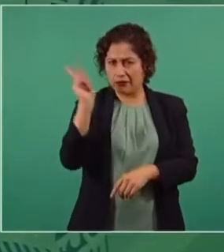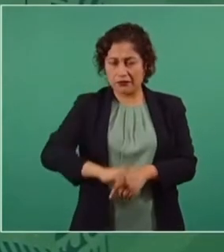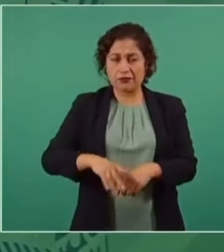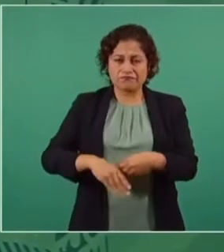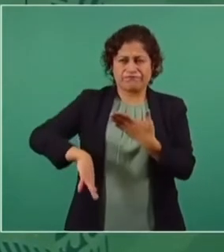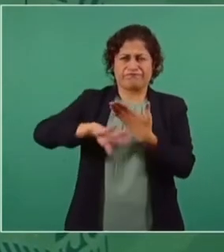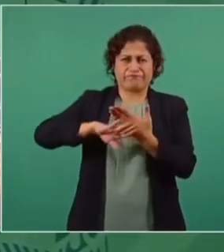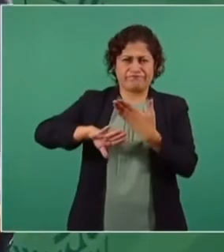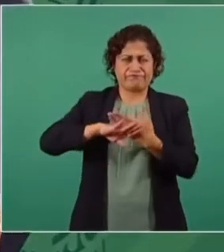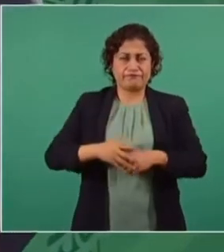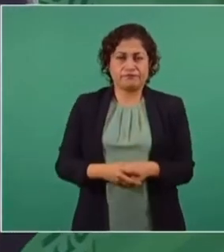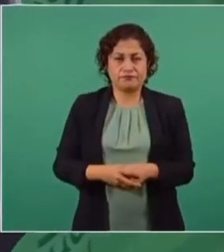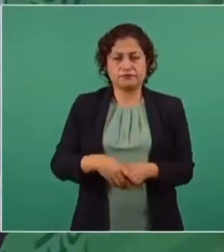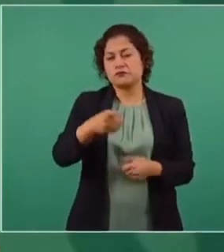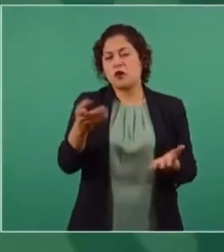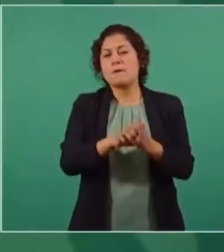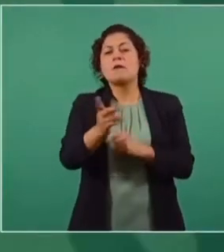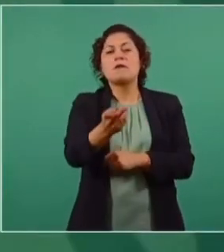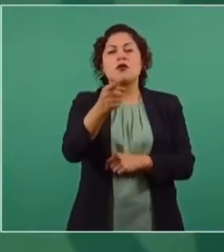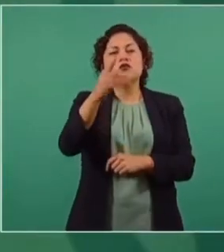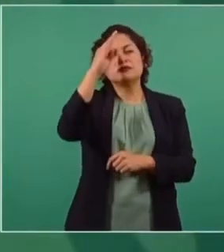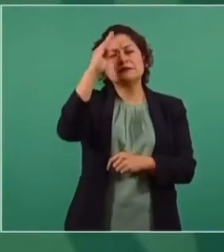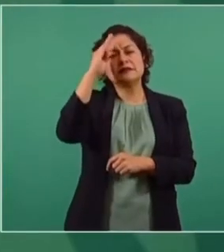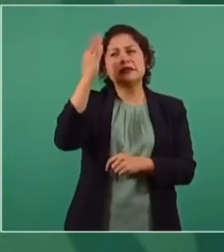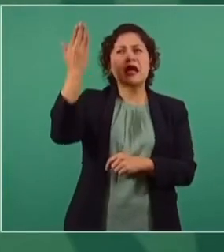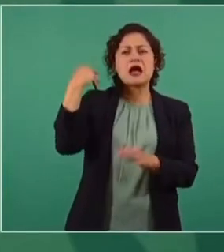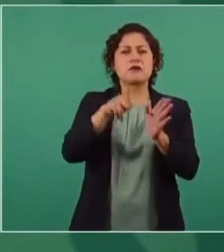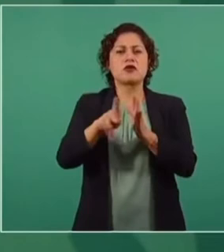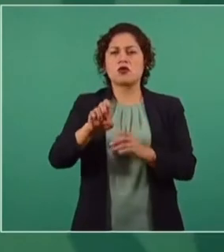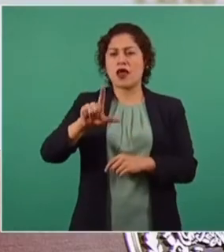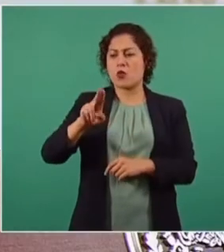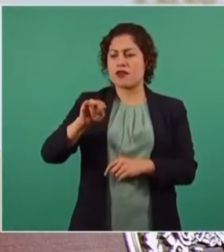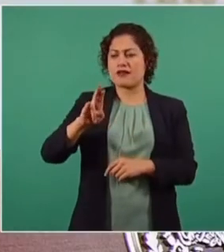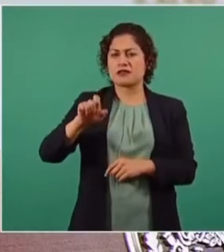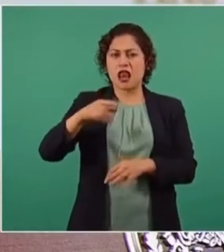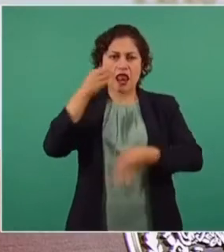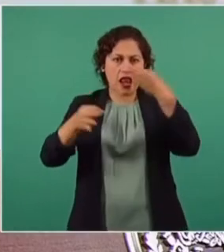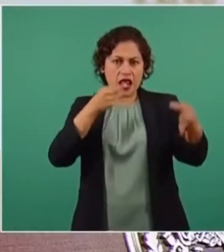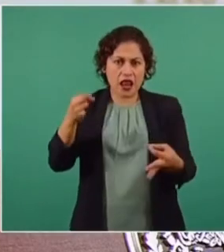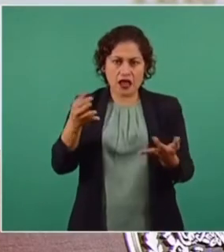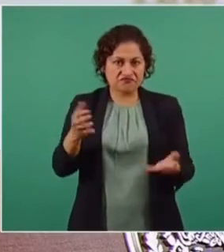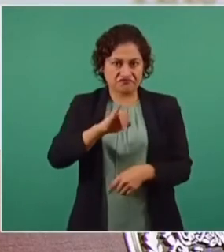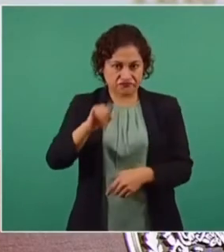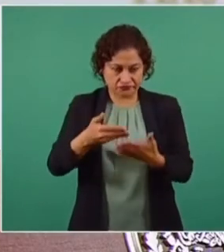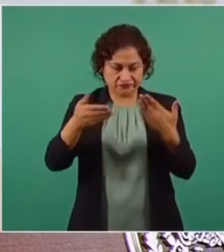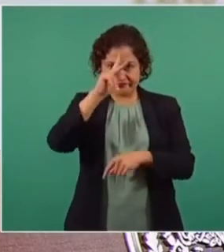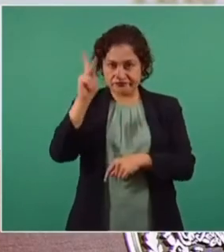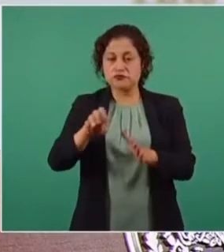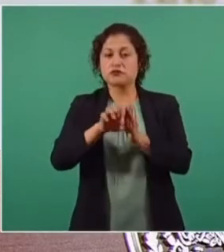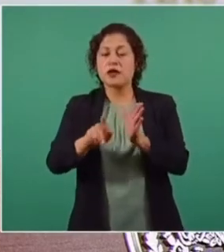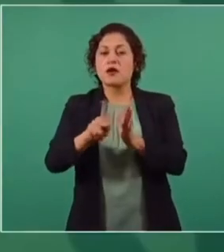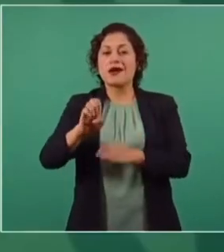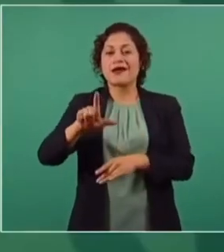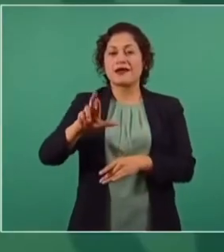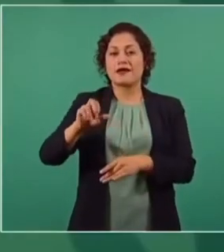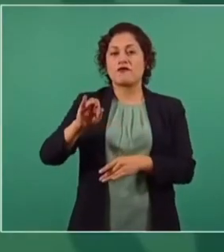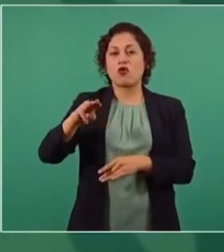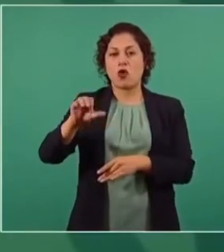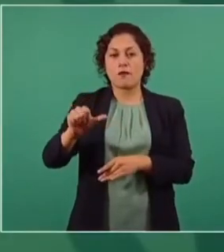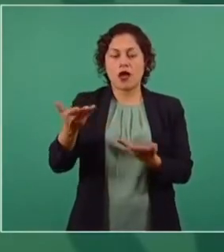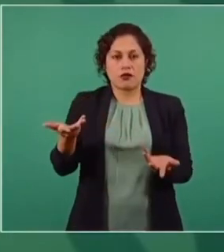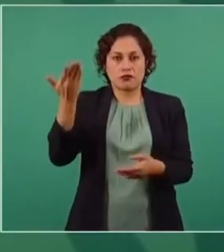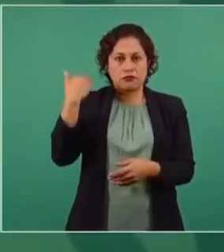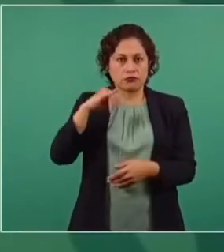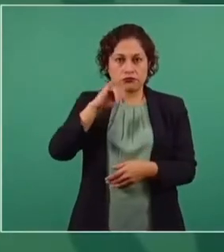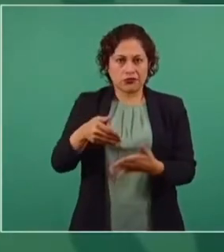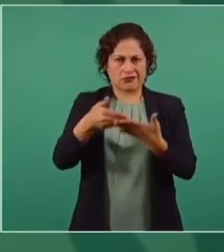Cuando habían visto al Universal, como ahora, al Reforma, como ahora, nunca.